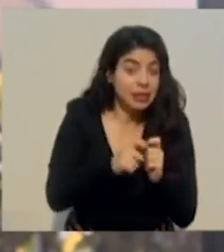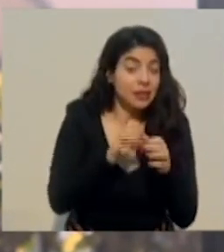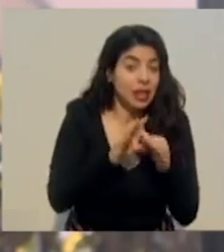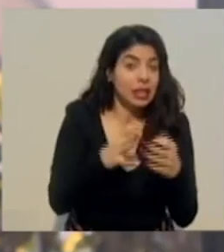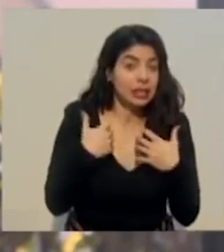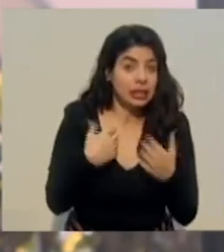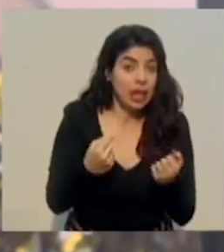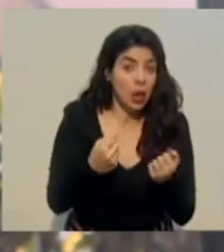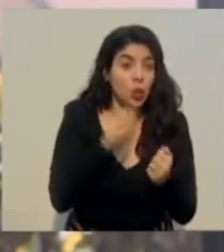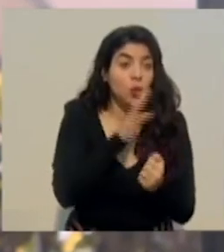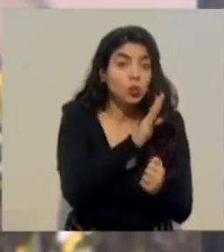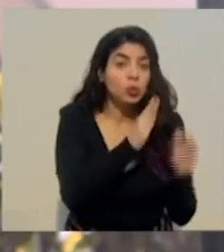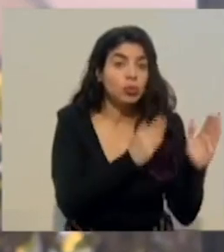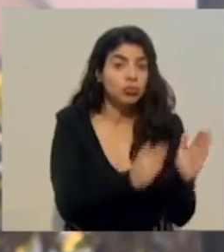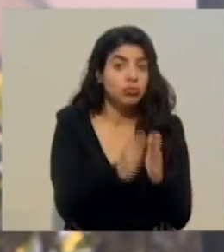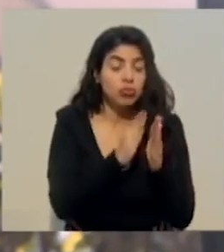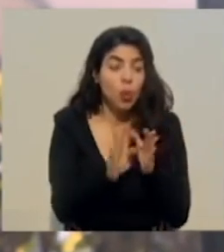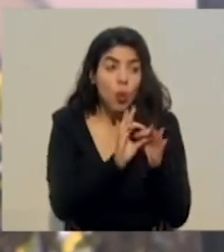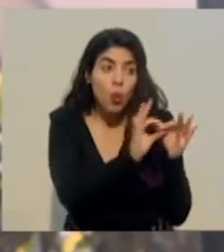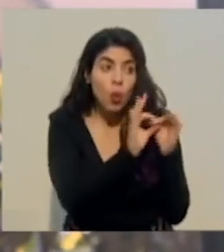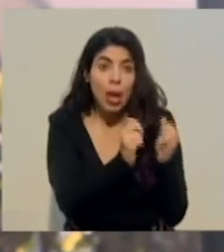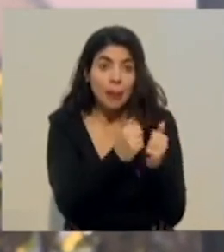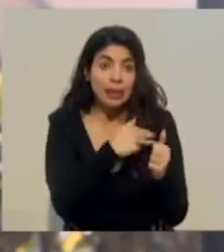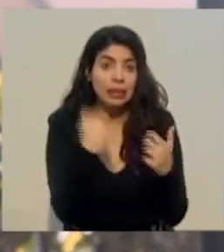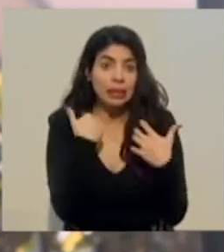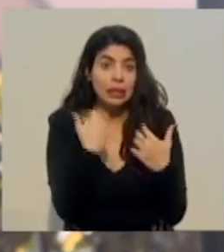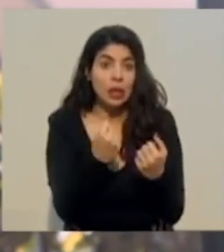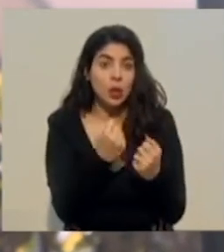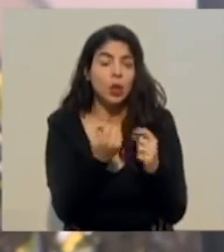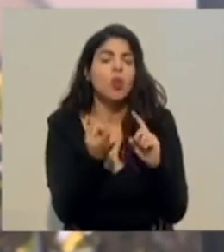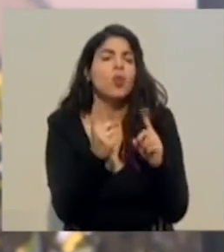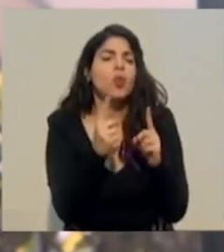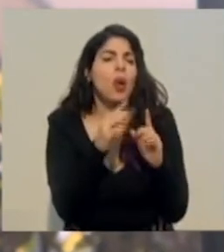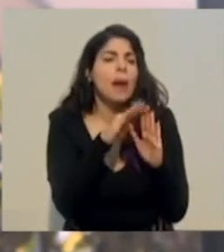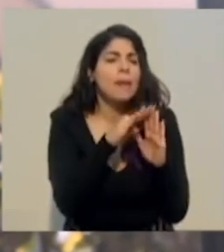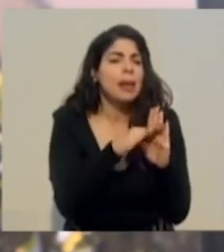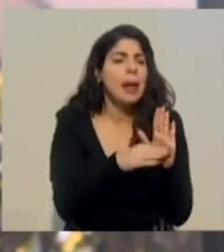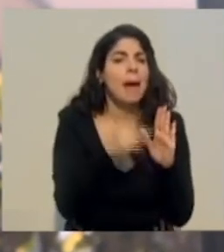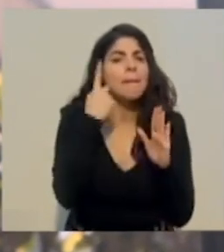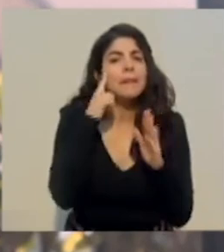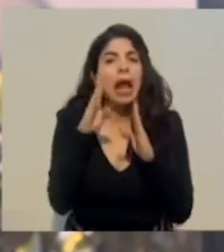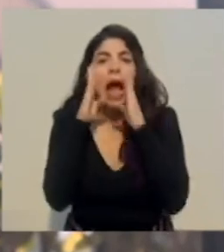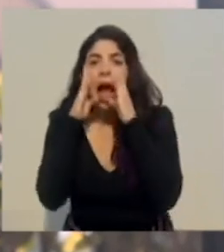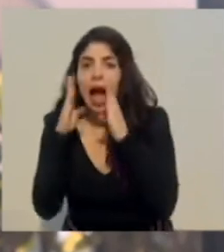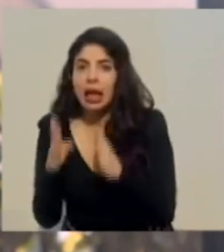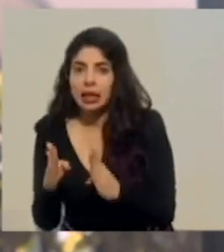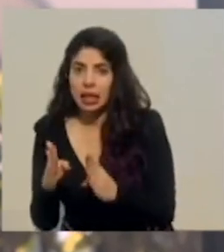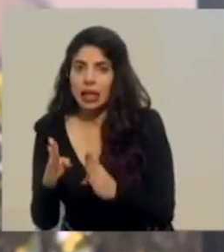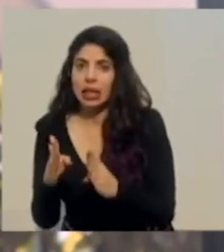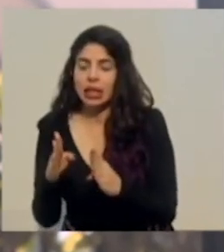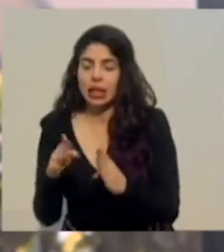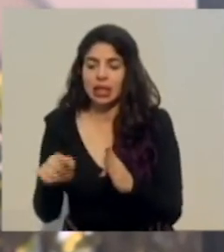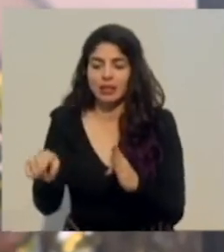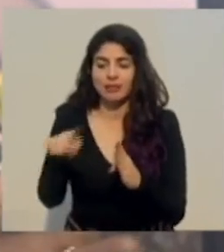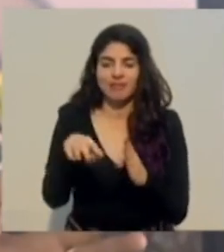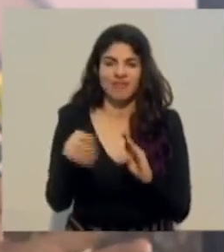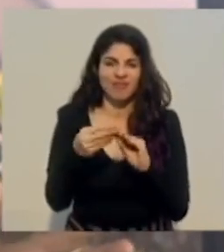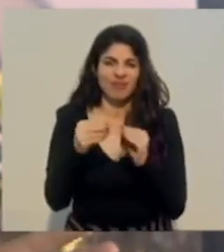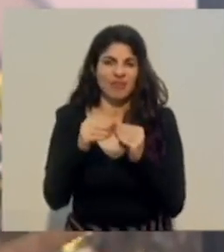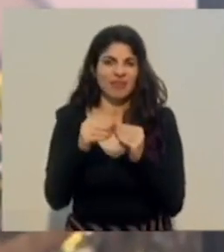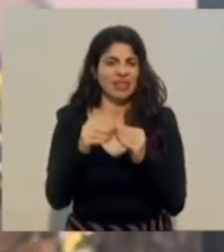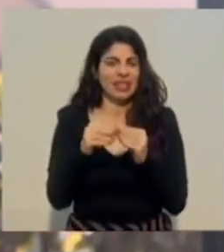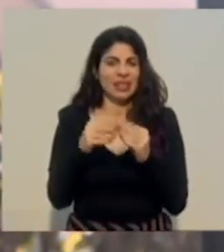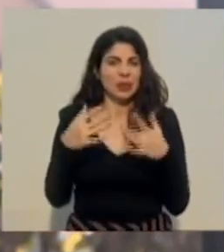para atender intensamente a esa cifra tan particular de cantones, sin